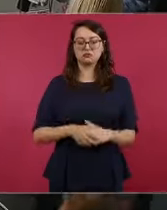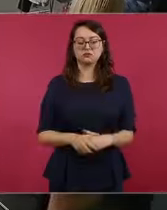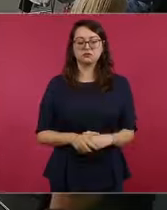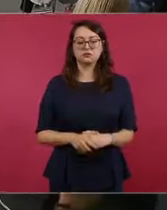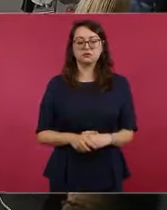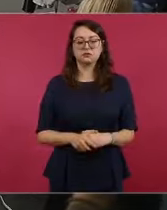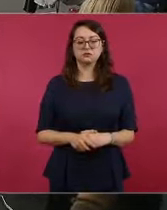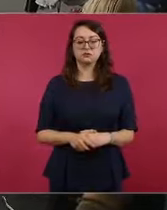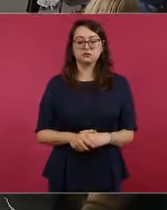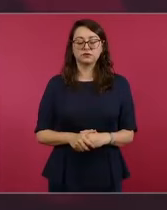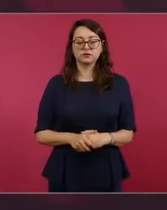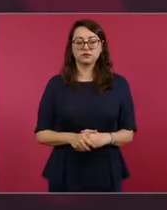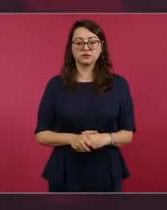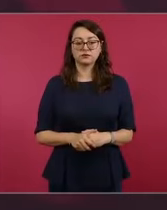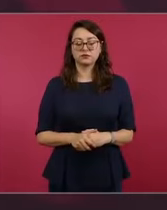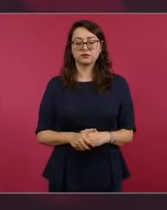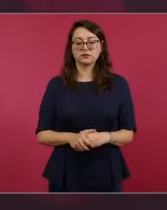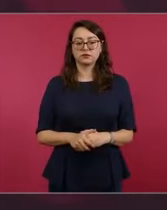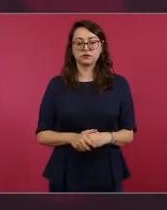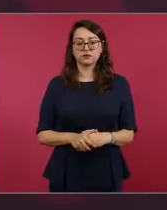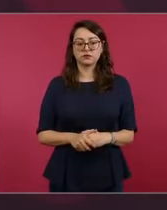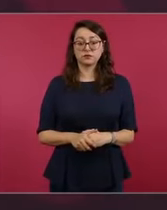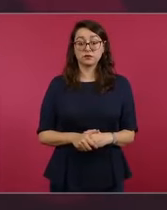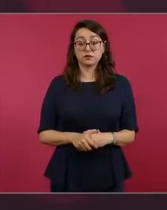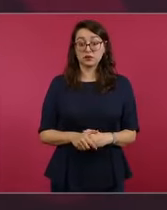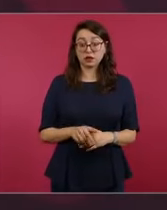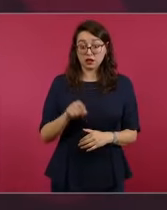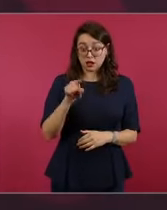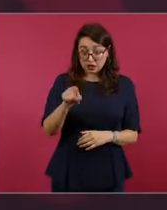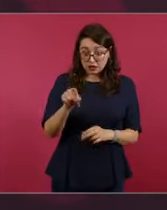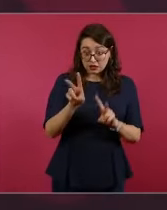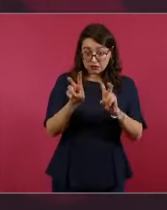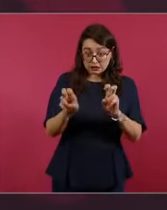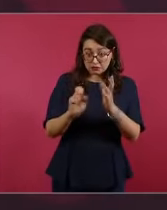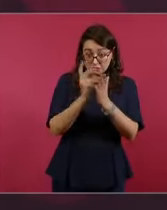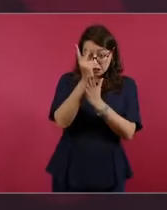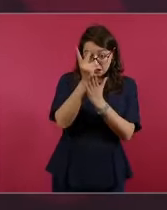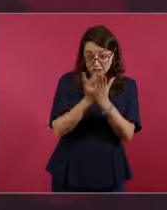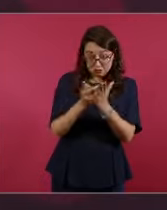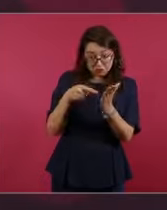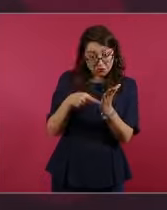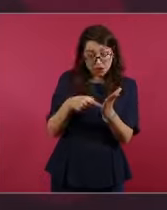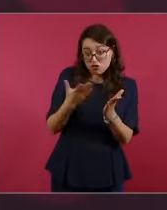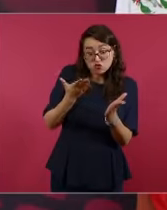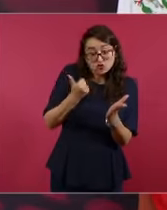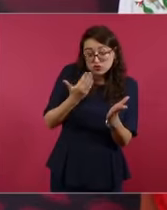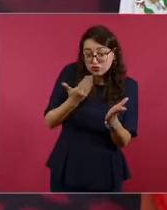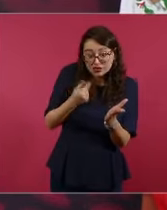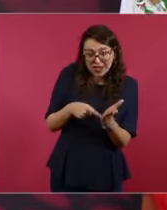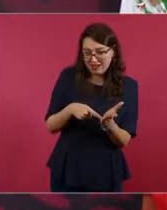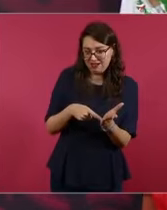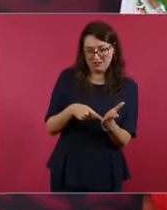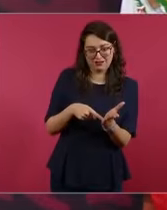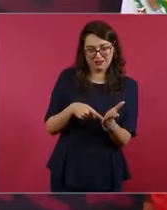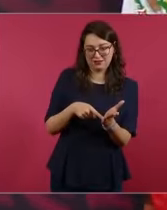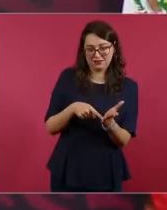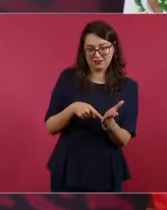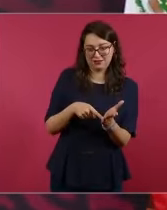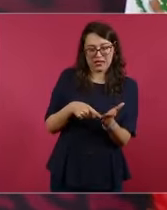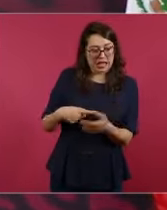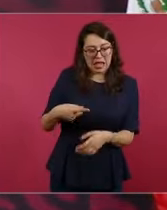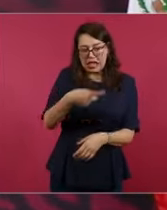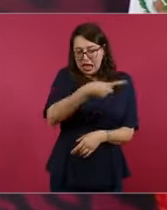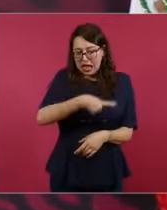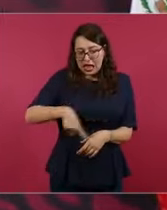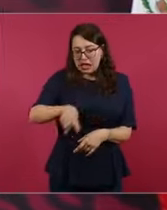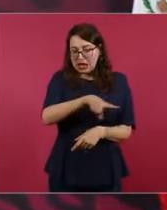No existe eso en el plan, como lo acaba de poner el